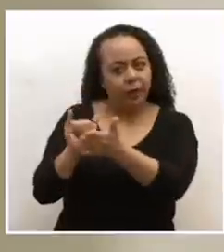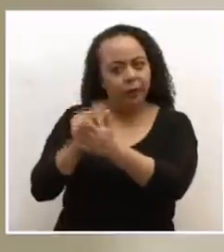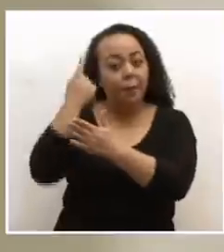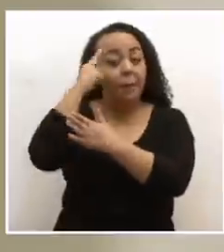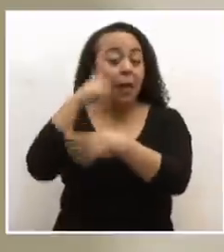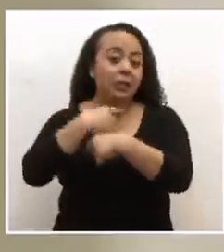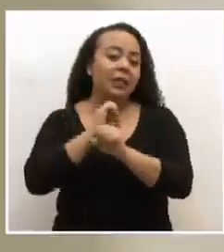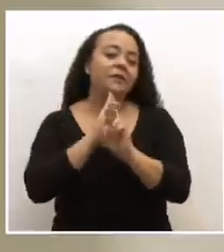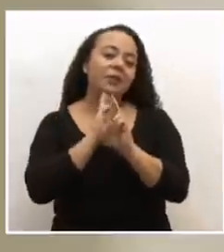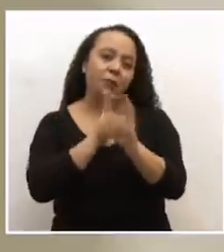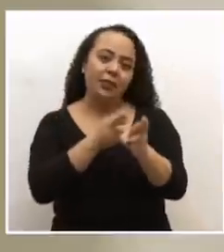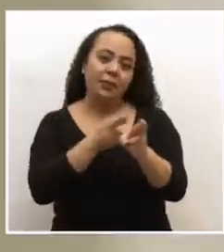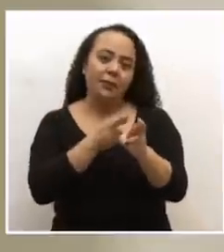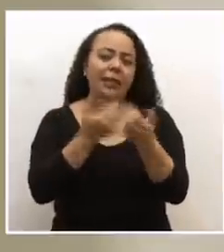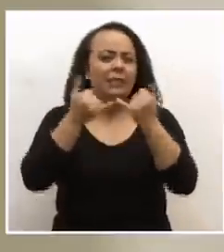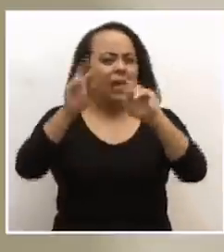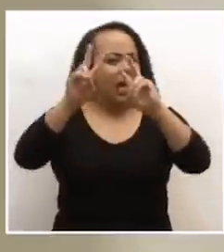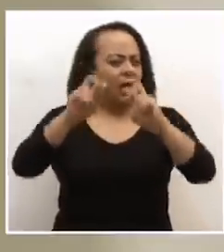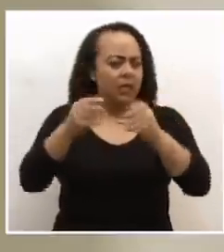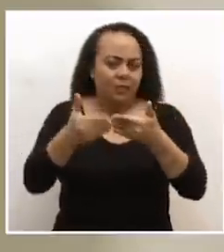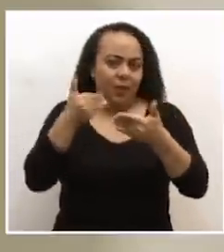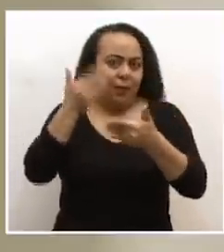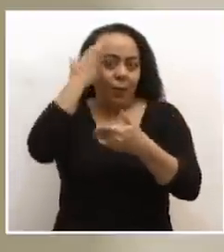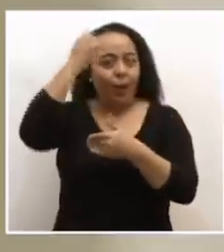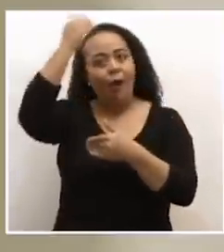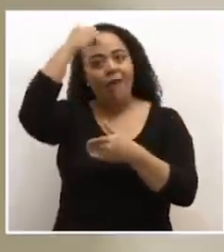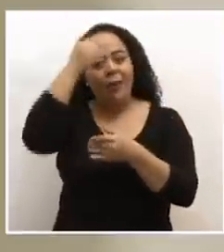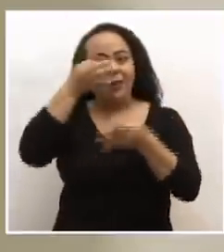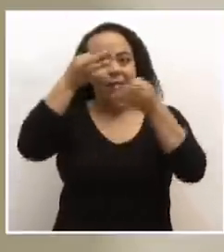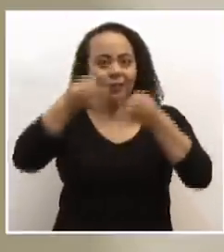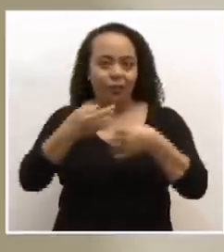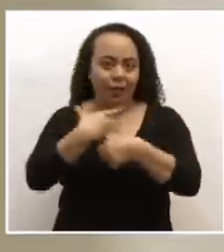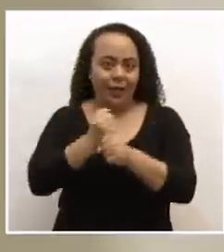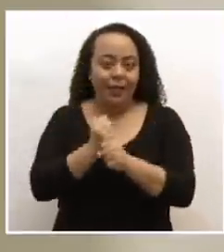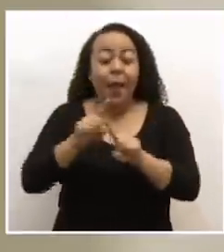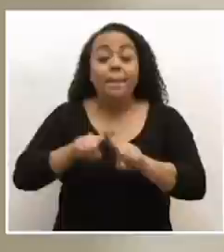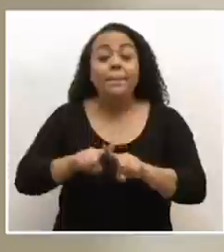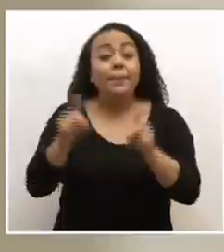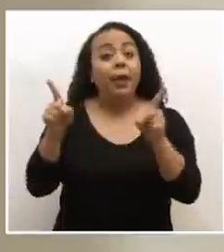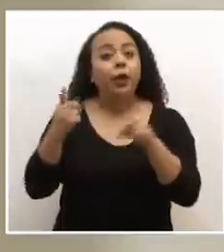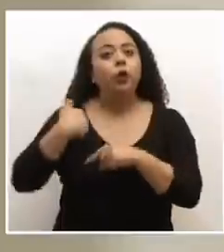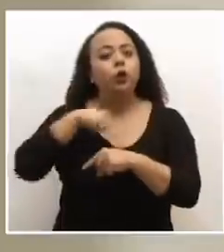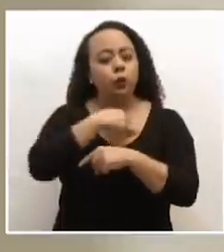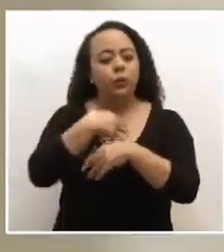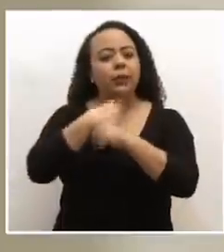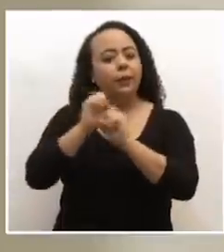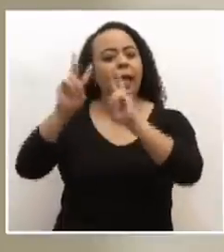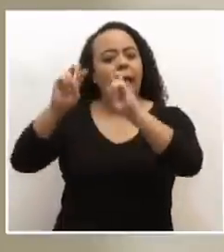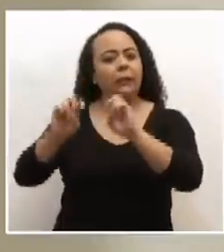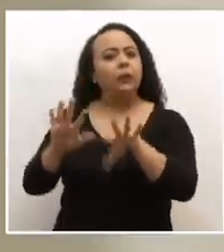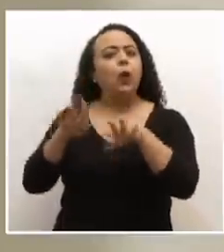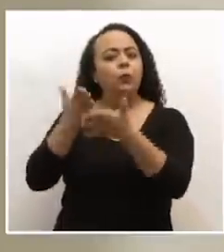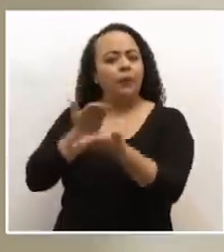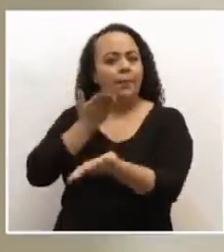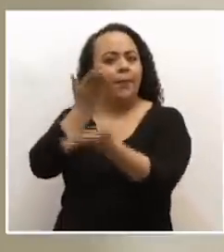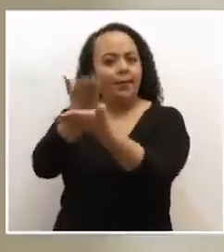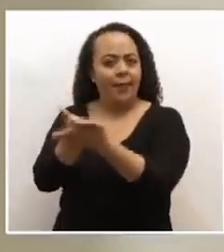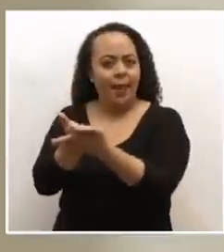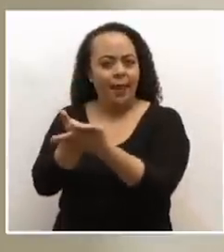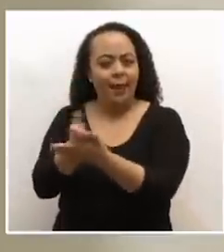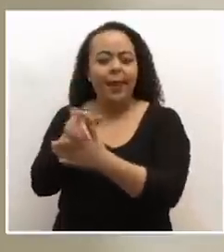respuesta correspondiente. Ya el análisis está de previo porque obviamente la decisión se toma, pero haremos el análisis de cómo se plantee justamente